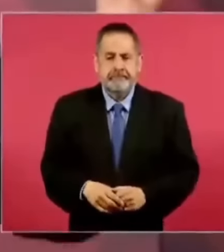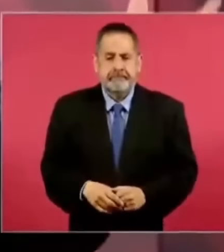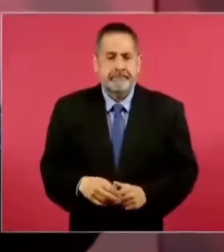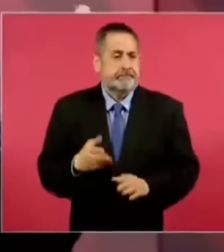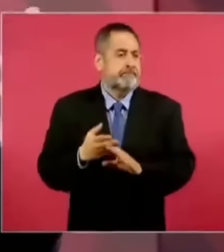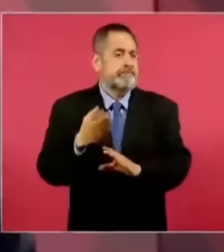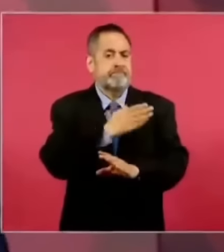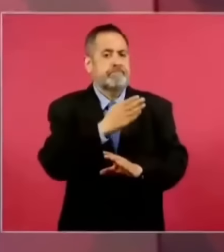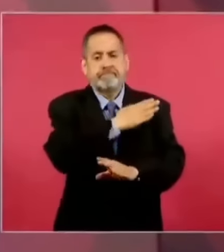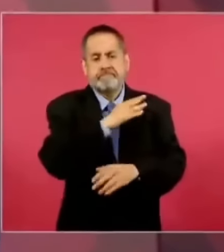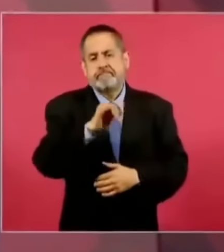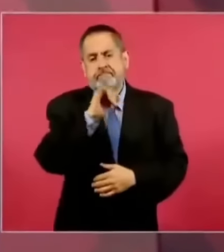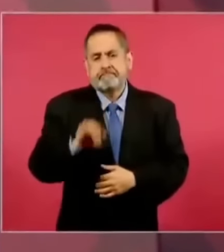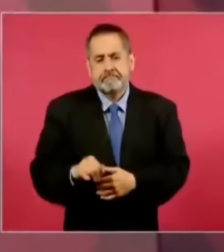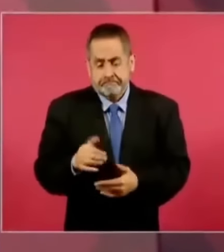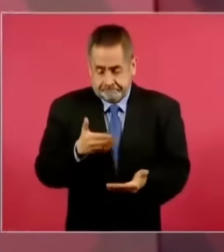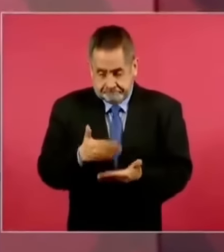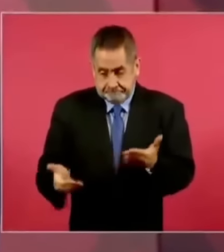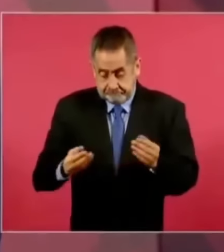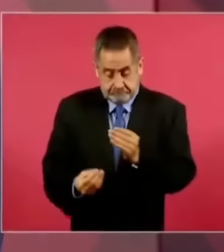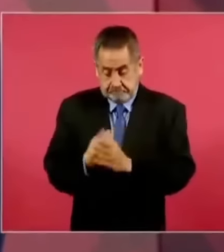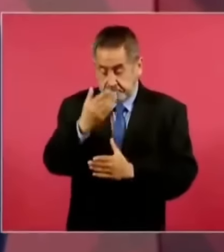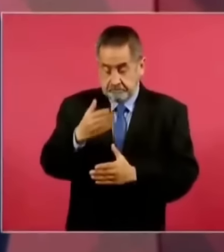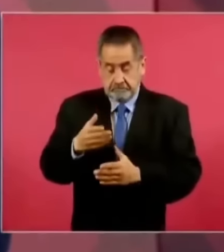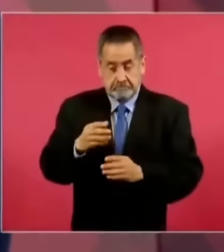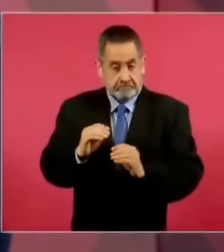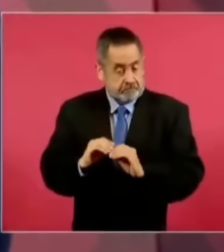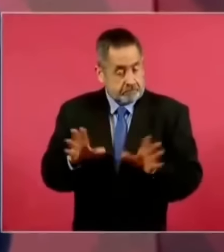nunca se había visto.